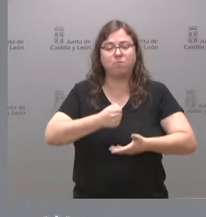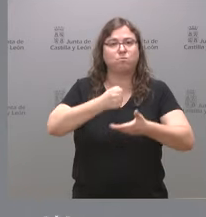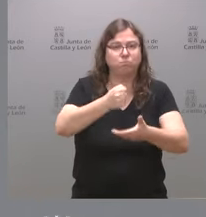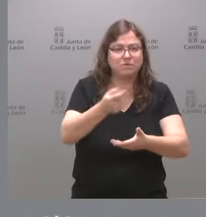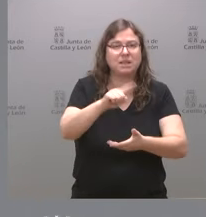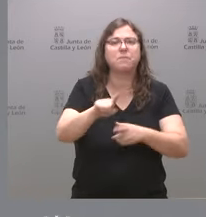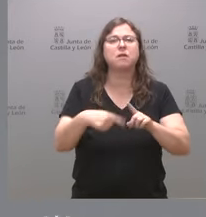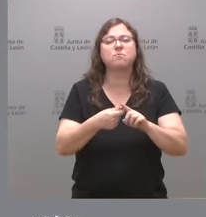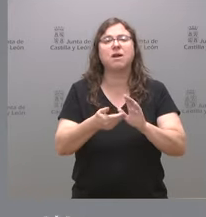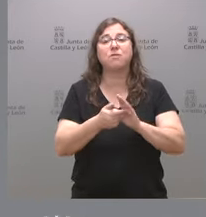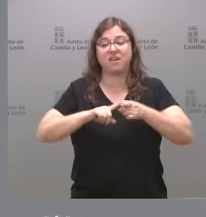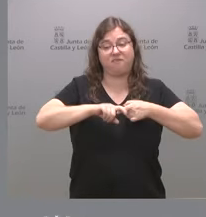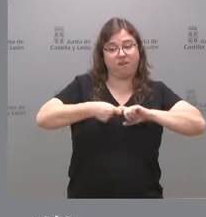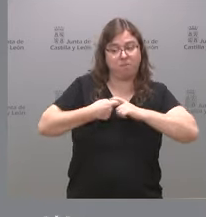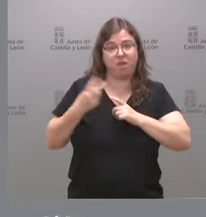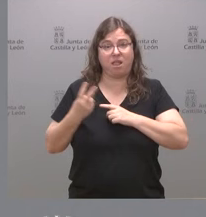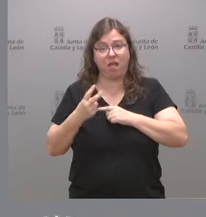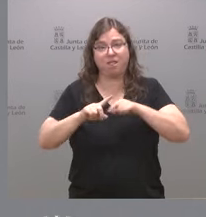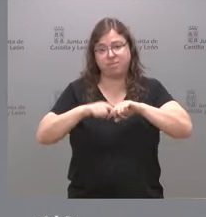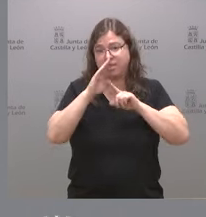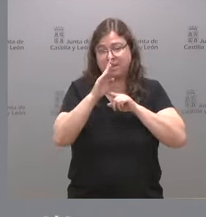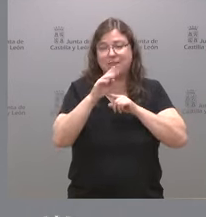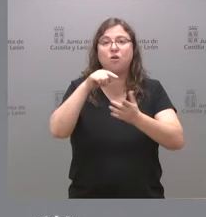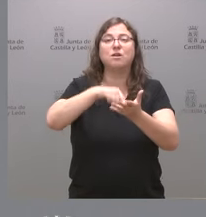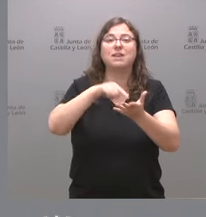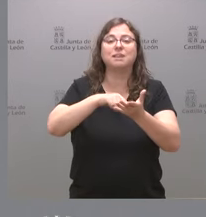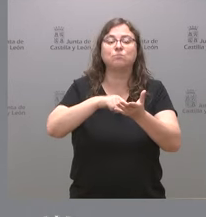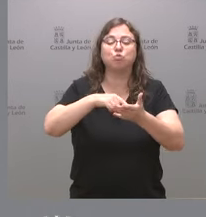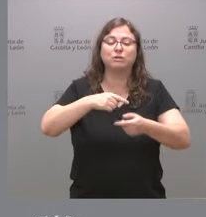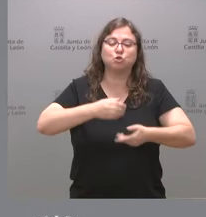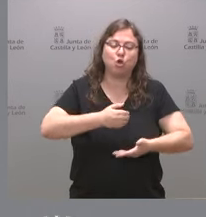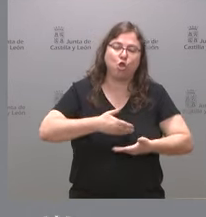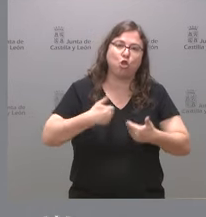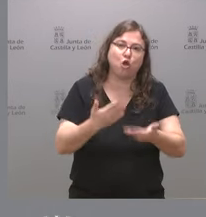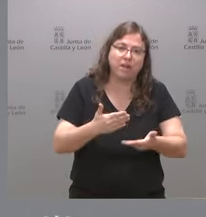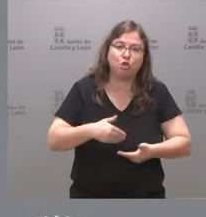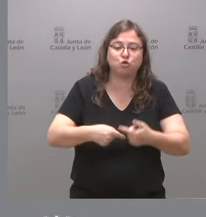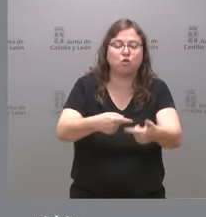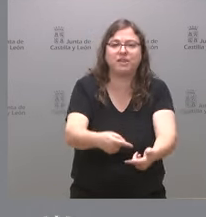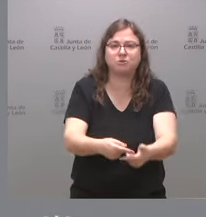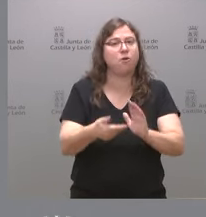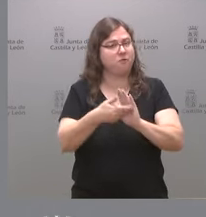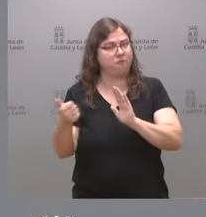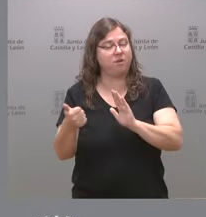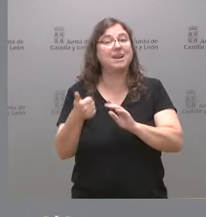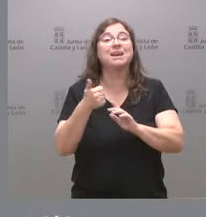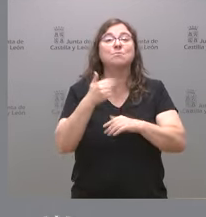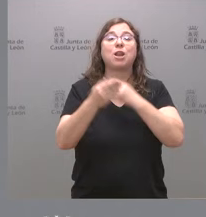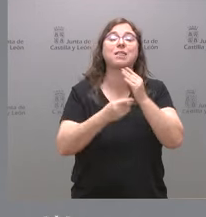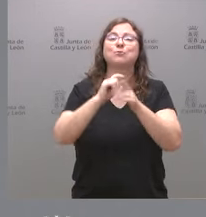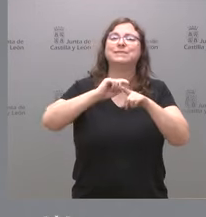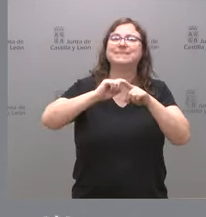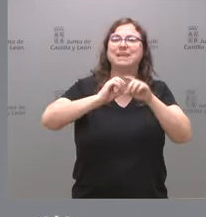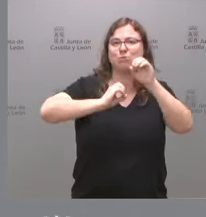eliminado entre familias directas el impuesto el de sucesiones y donaciones es actuar mediante la rebaja de tipos de gravamen